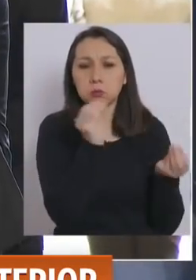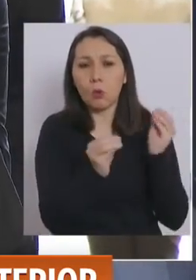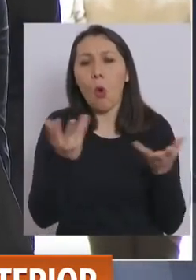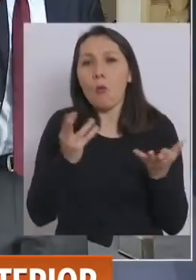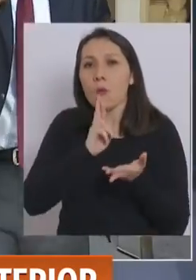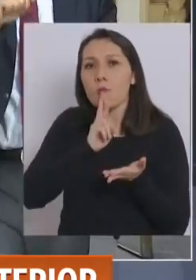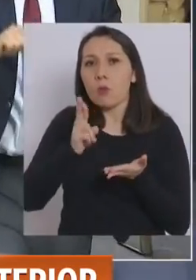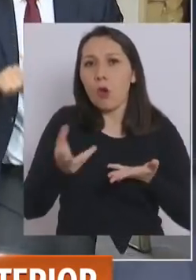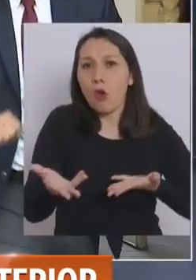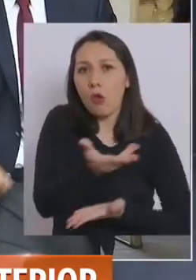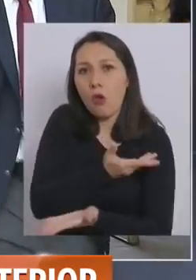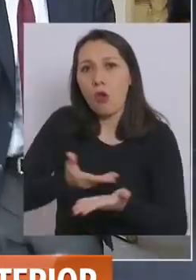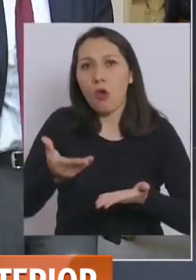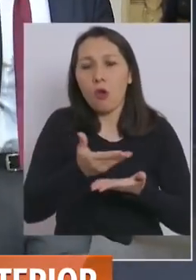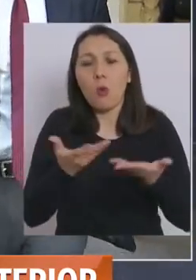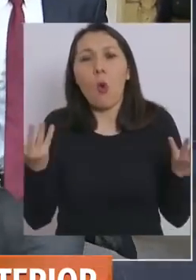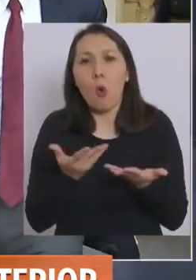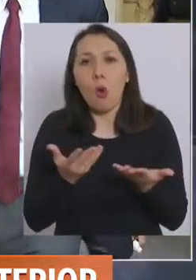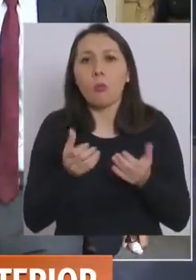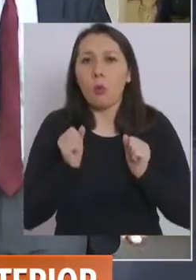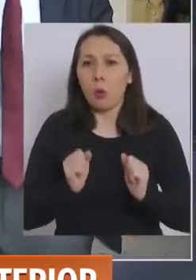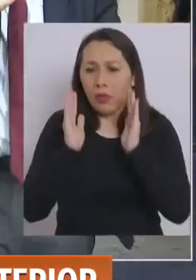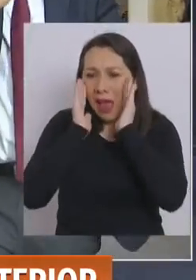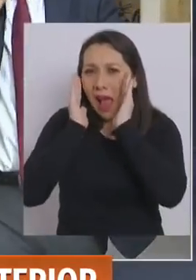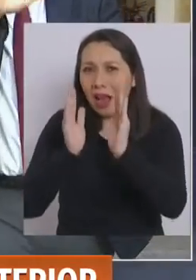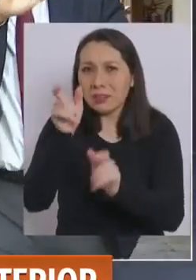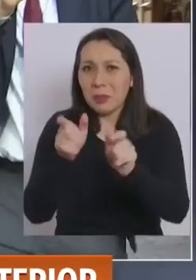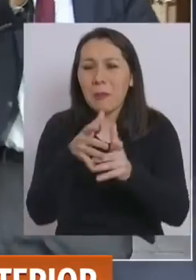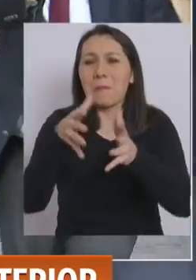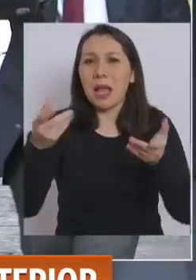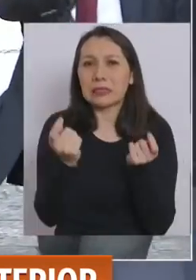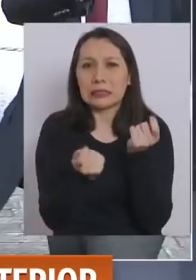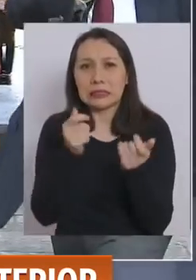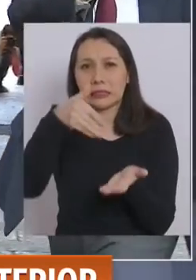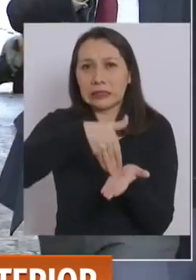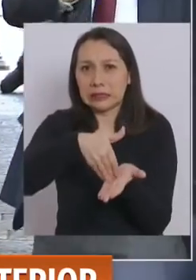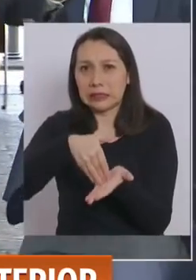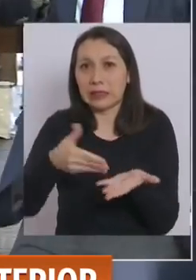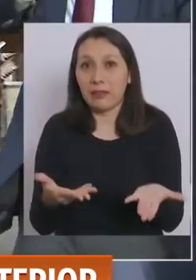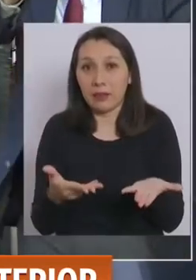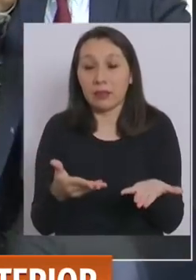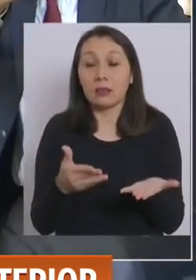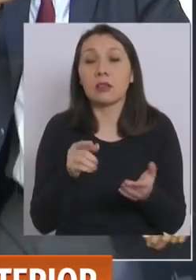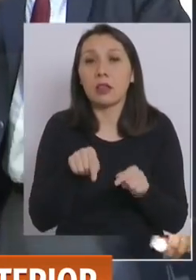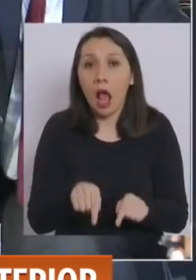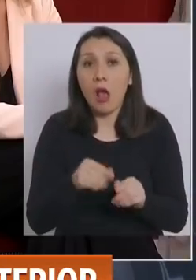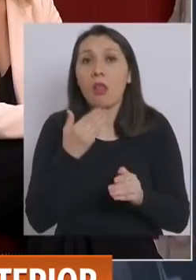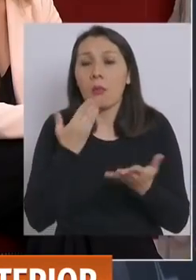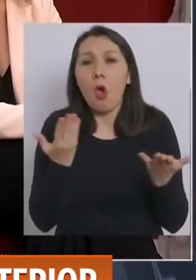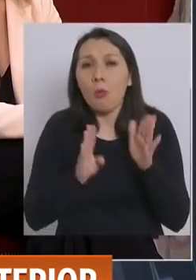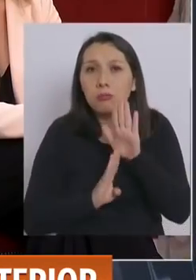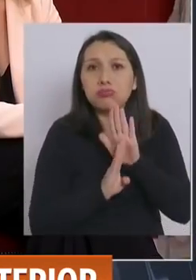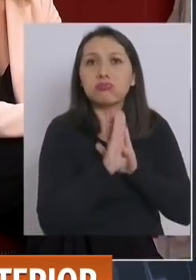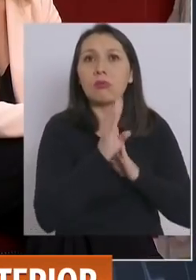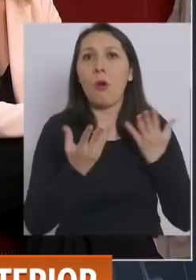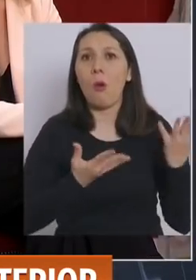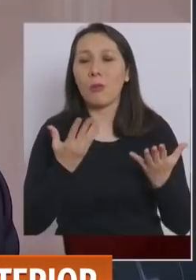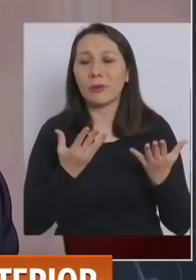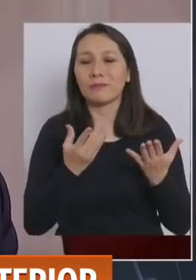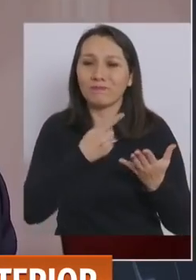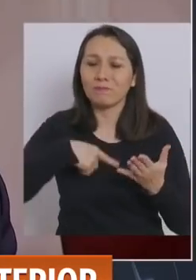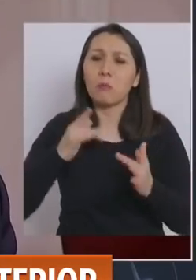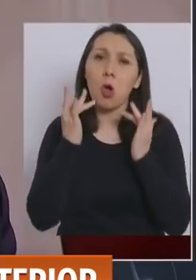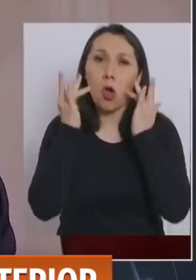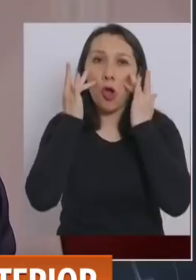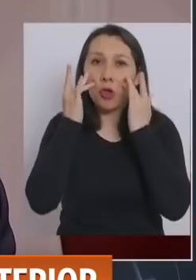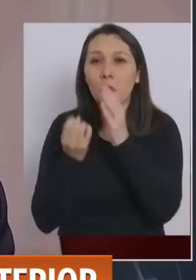solucionar nuestra convivencia, de cómo poder atender a la población más vulnerable, así como también hoy día, de cómo salir adelante. Por tanto, estamos